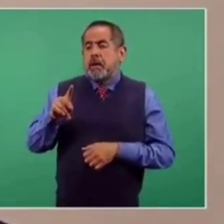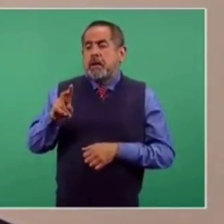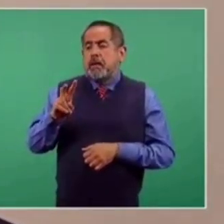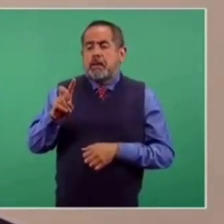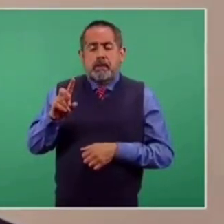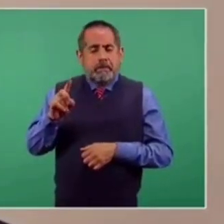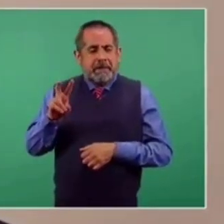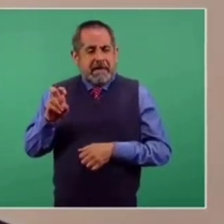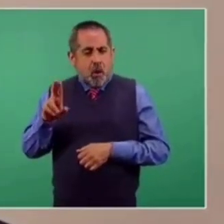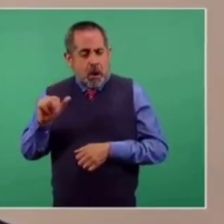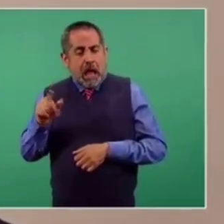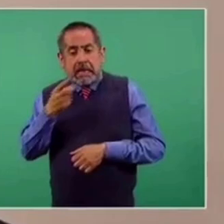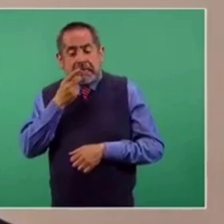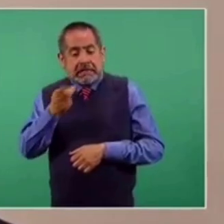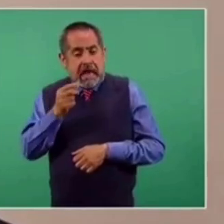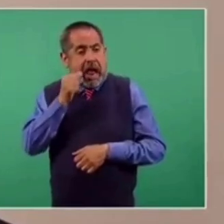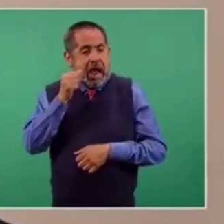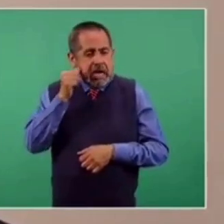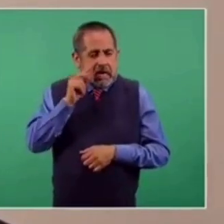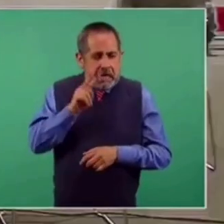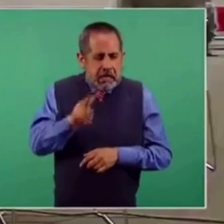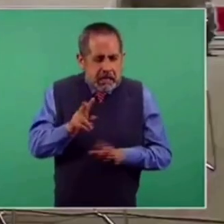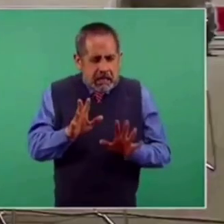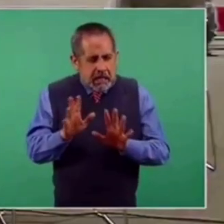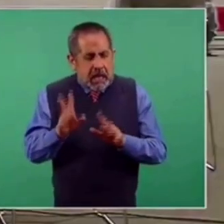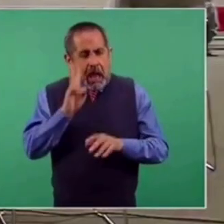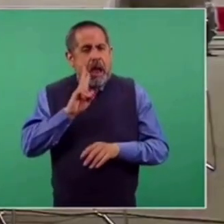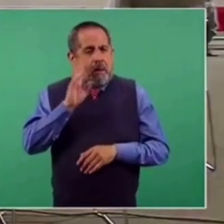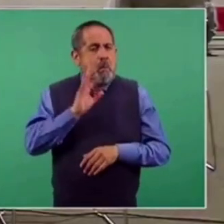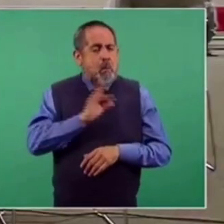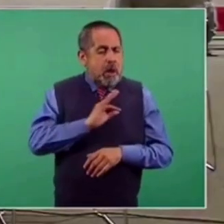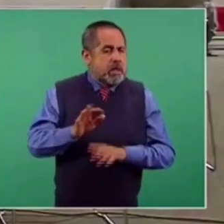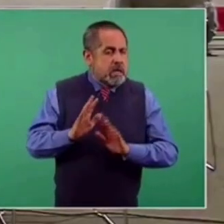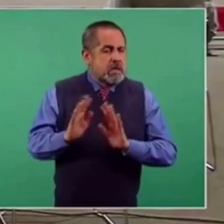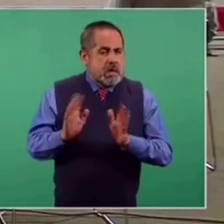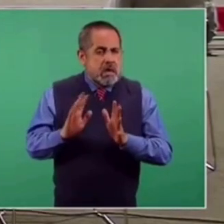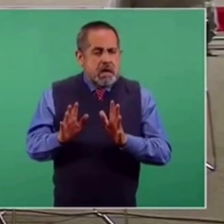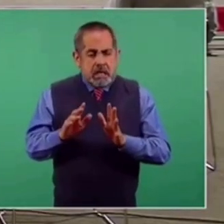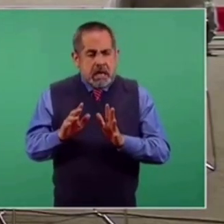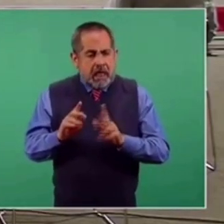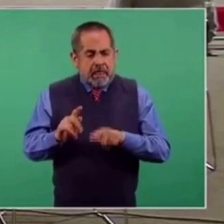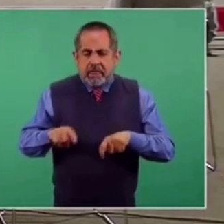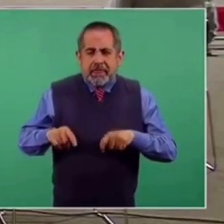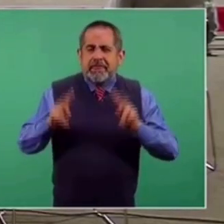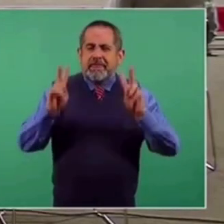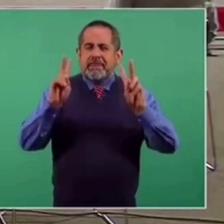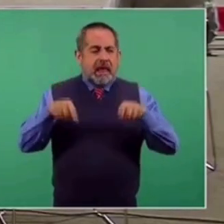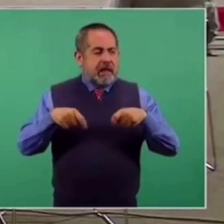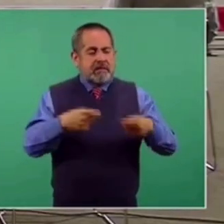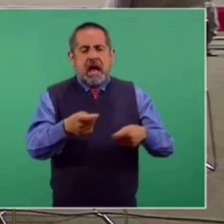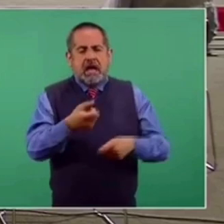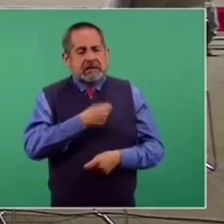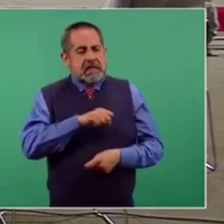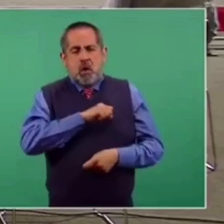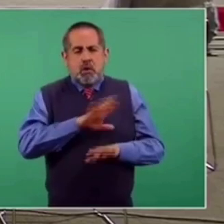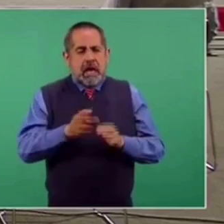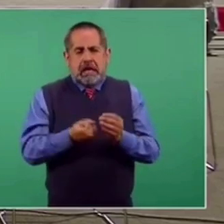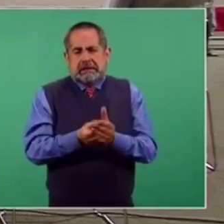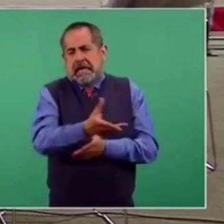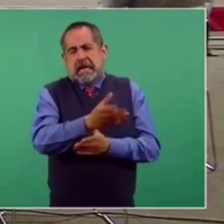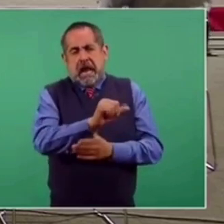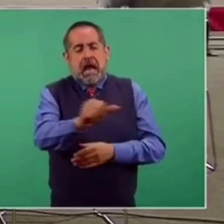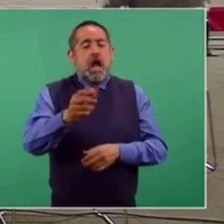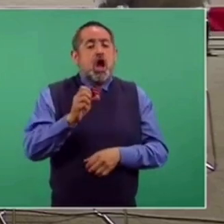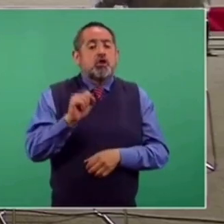ya desde ayer se estaba contemplando y evaluando la posibilidad de el alta al subsecretario López